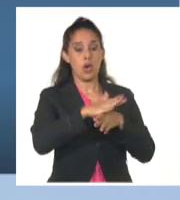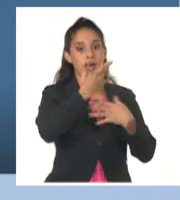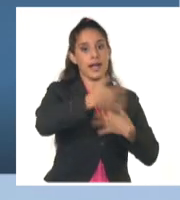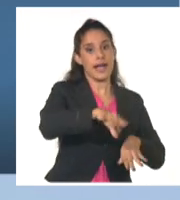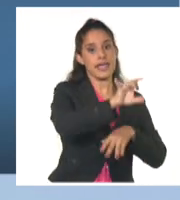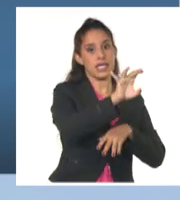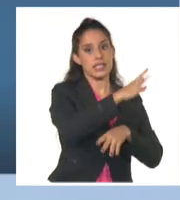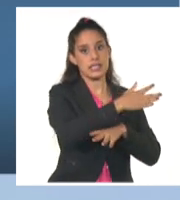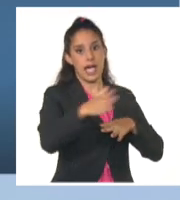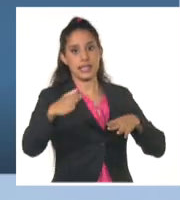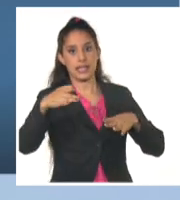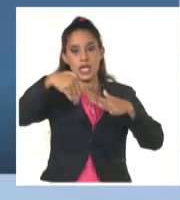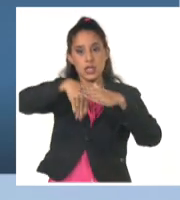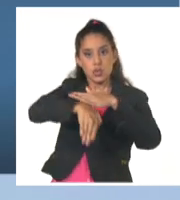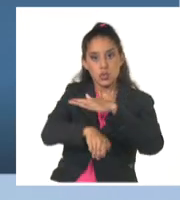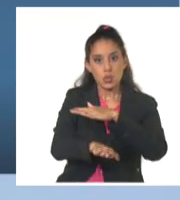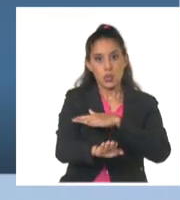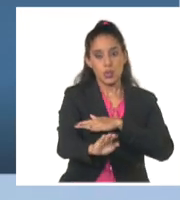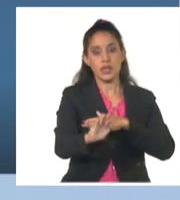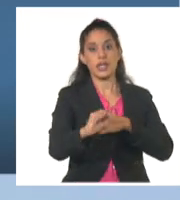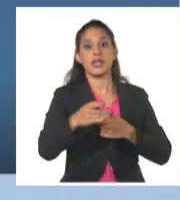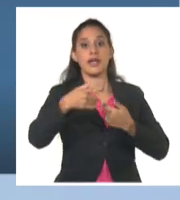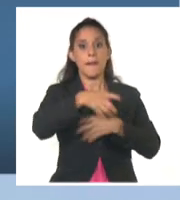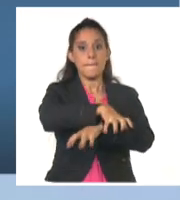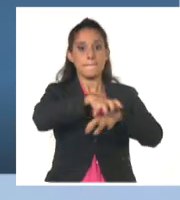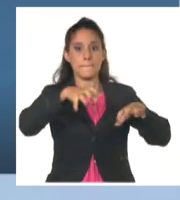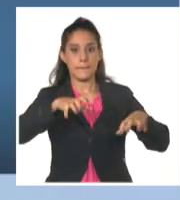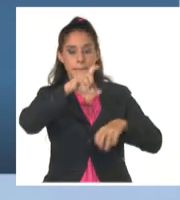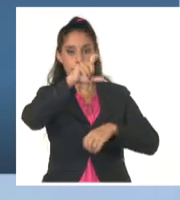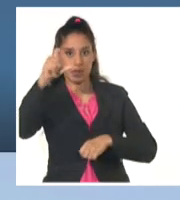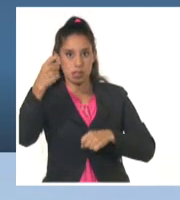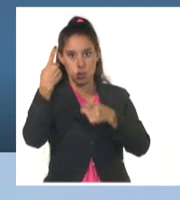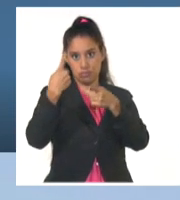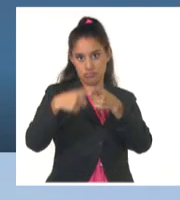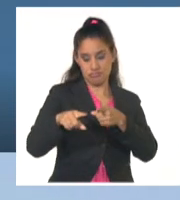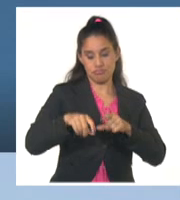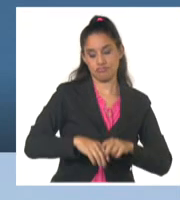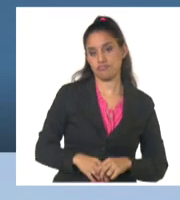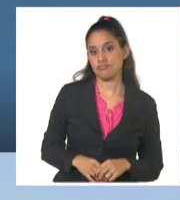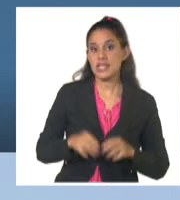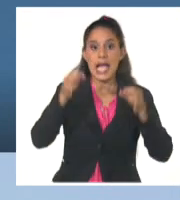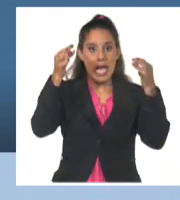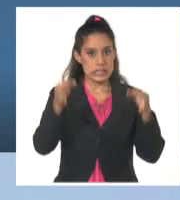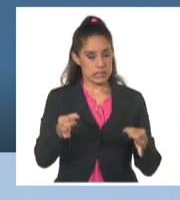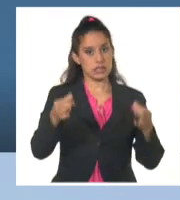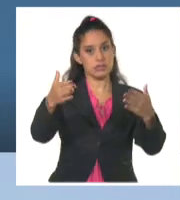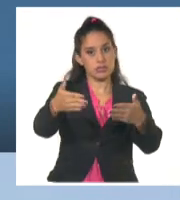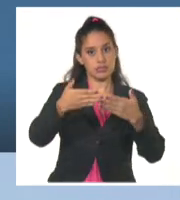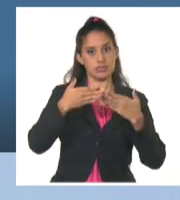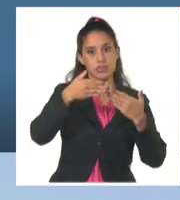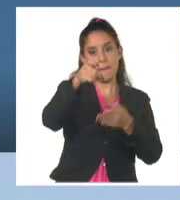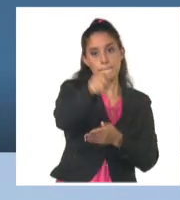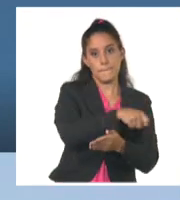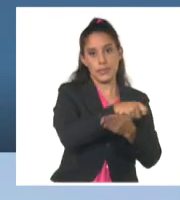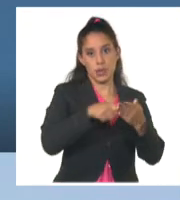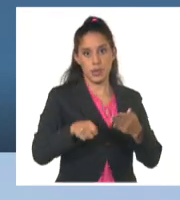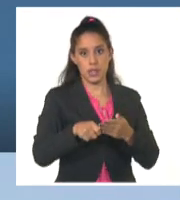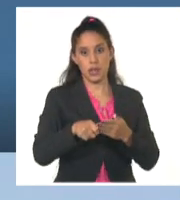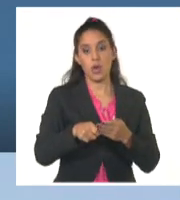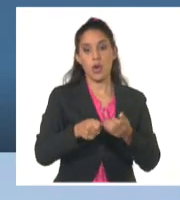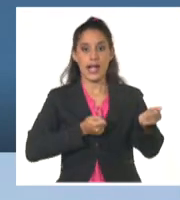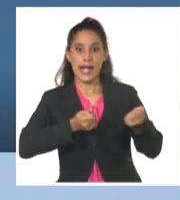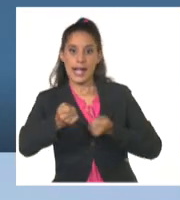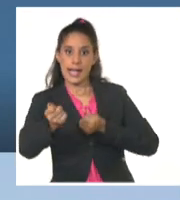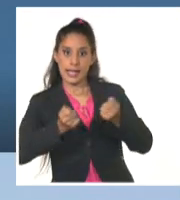el túnel de Quinta Avenida y paseos desde Zapata hasta Allestarán. Asimismo quedará prohibido el estacionamiento o parqueo de vehículos